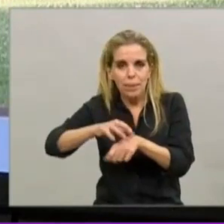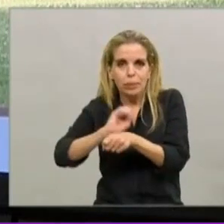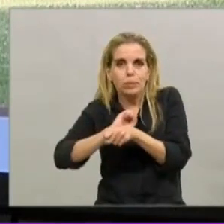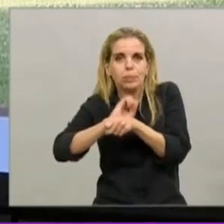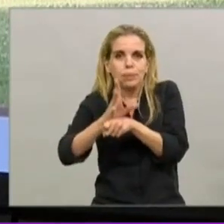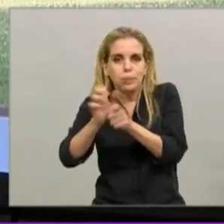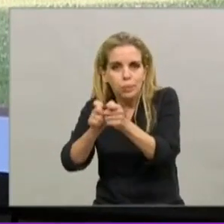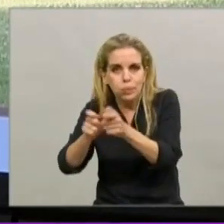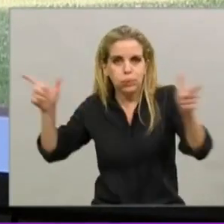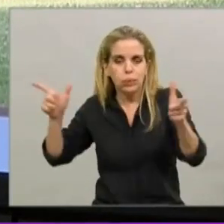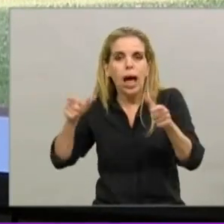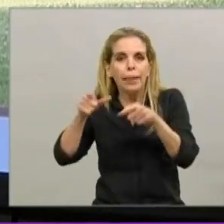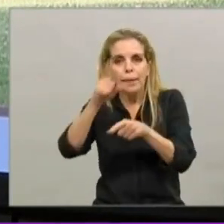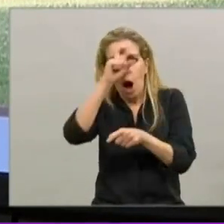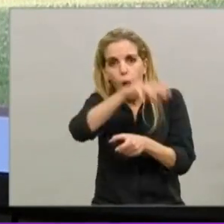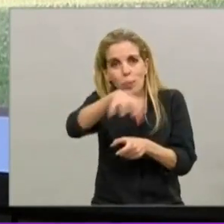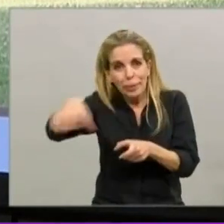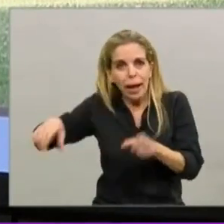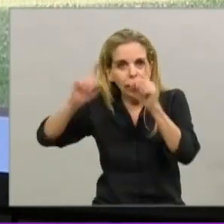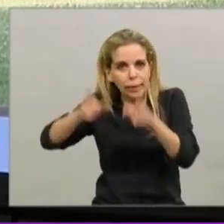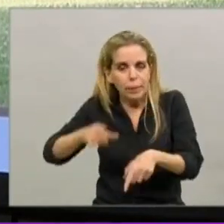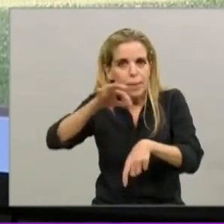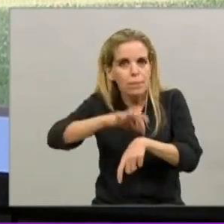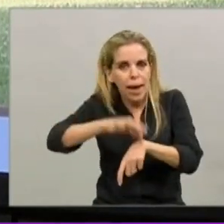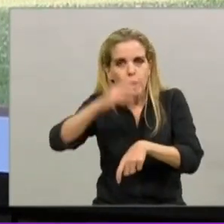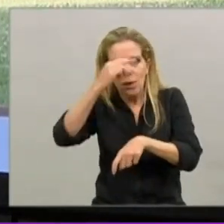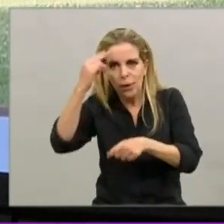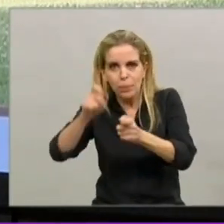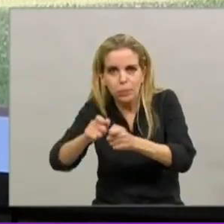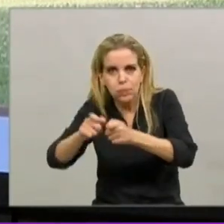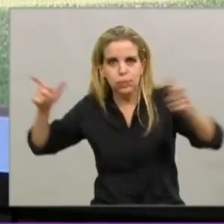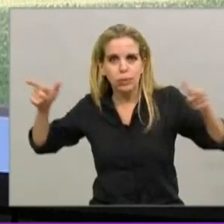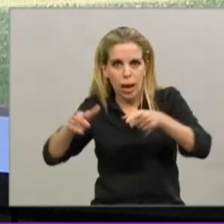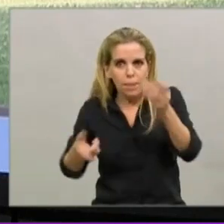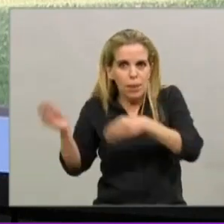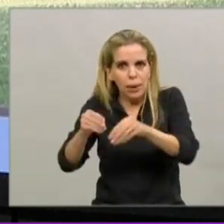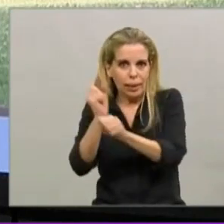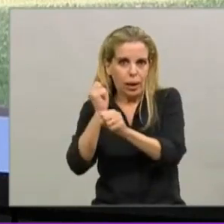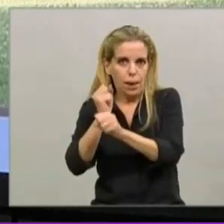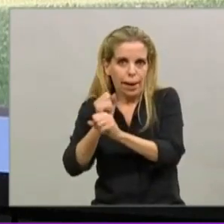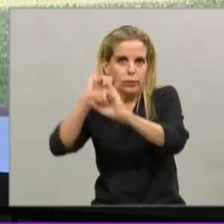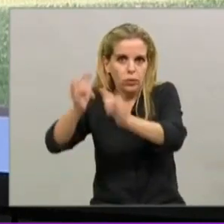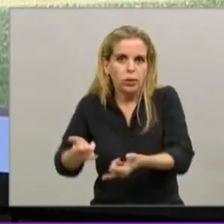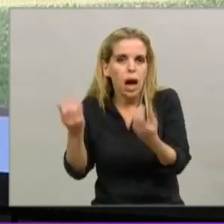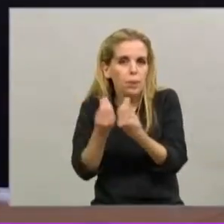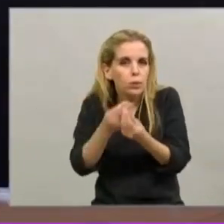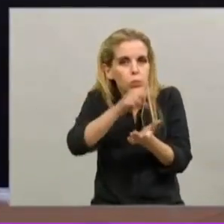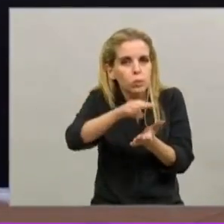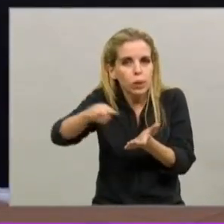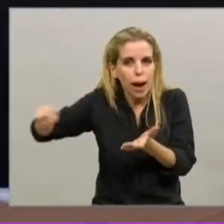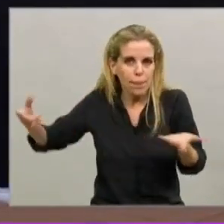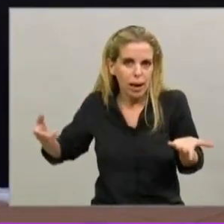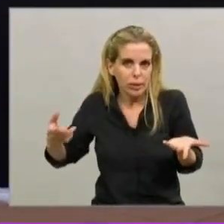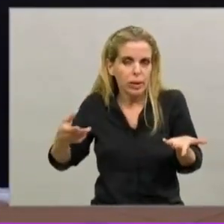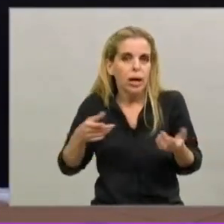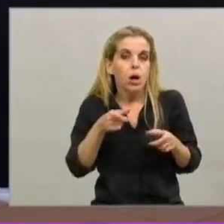médicos, terapistas, enfermeros, igualmente eso tiene un límite, nunca son infinitas las cantidad de camas que contamos. Y como mostraba el Presidente